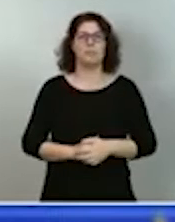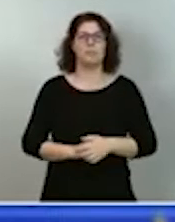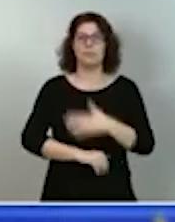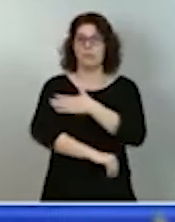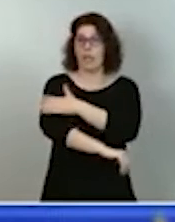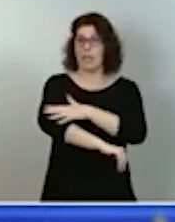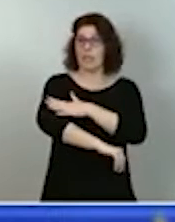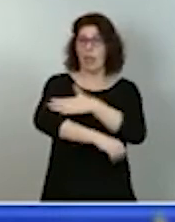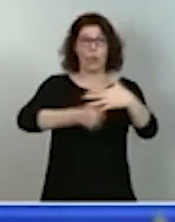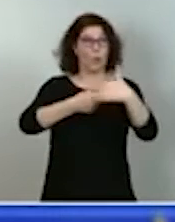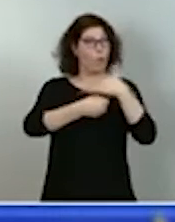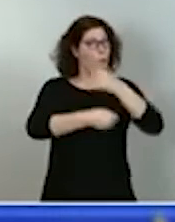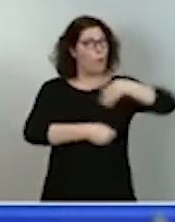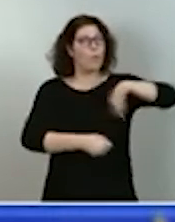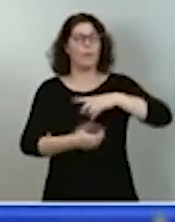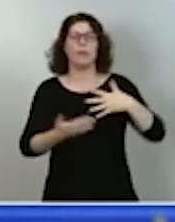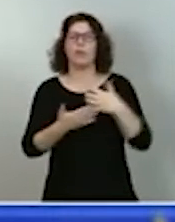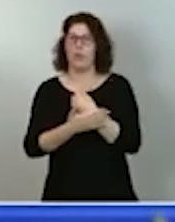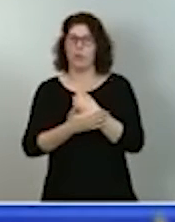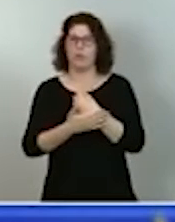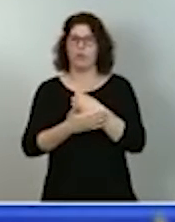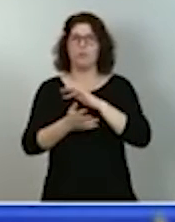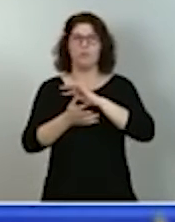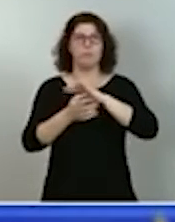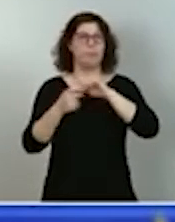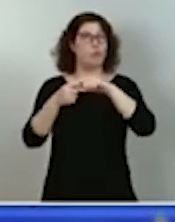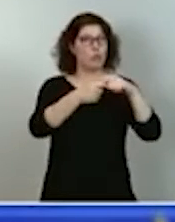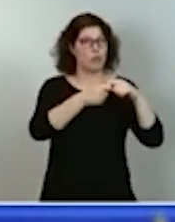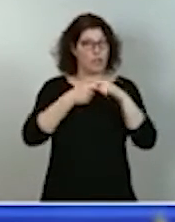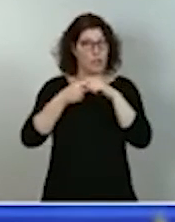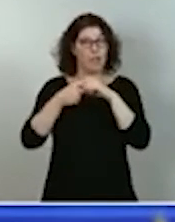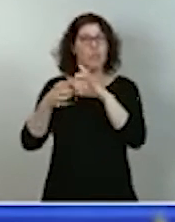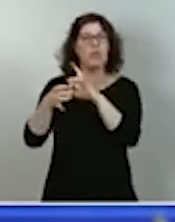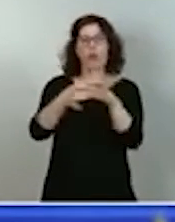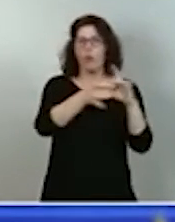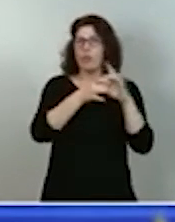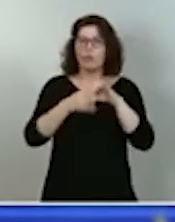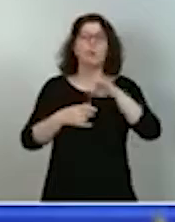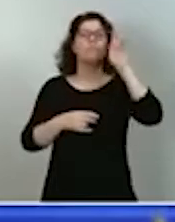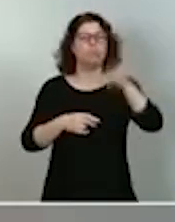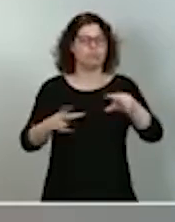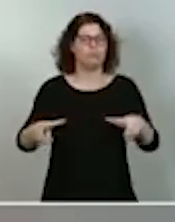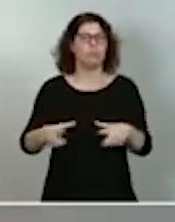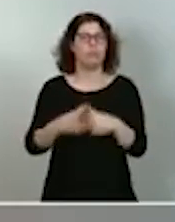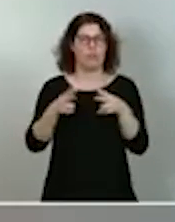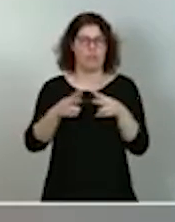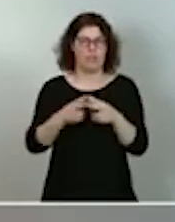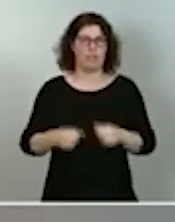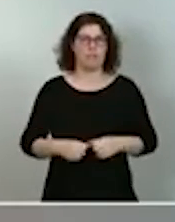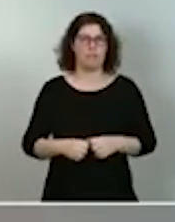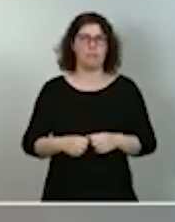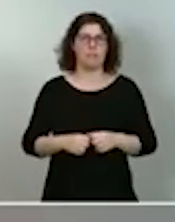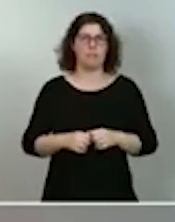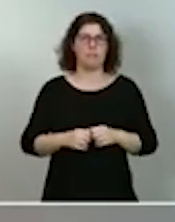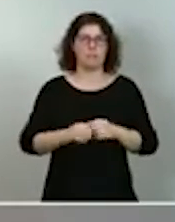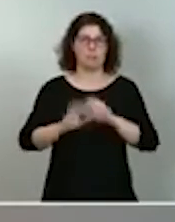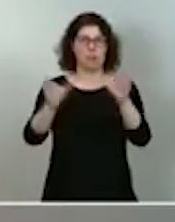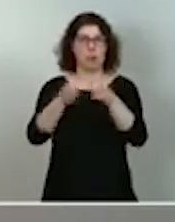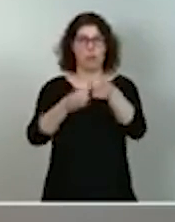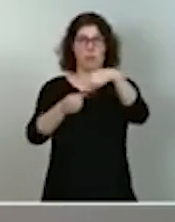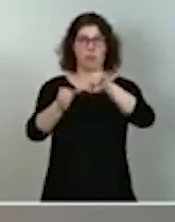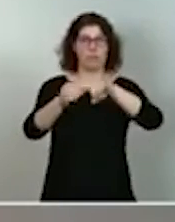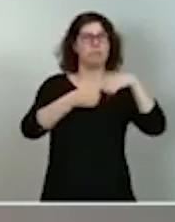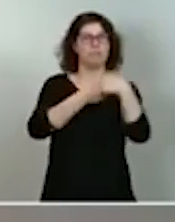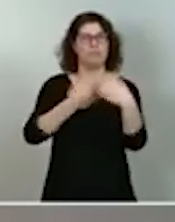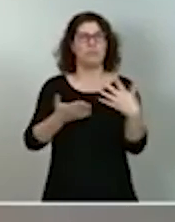solidaridad y la cohesión, es la sociedad, la comunidad a la que todos pertenecemos. Por tanto, es